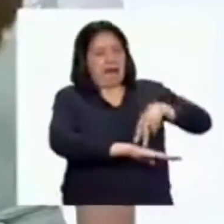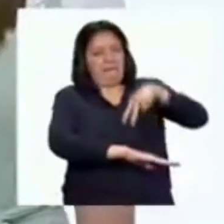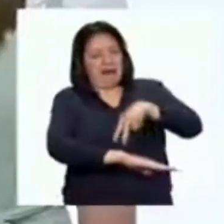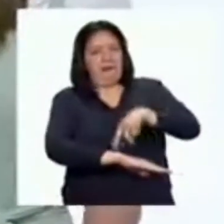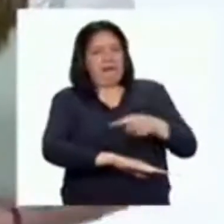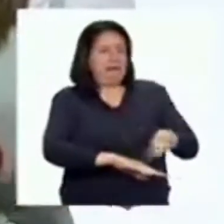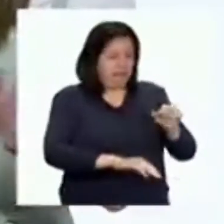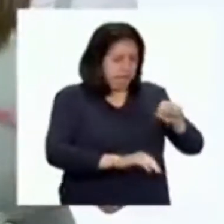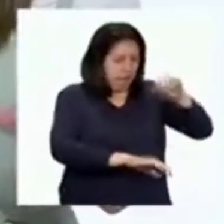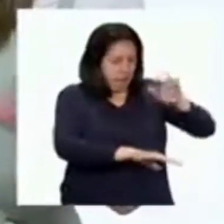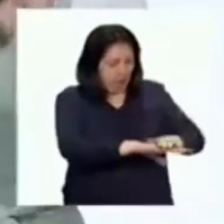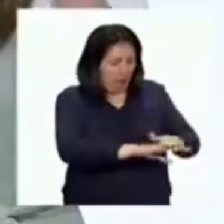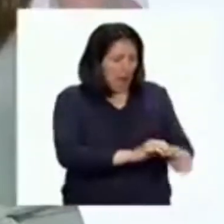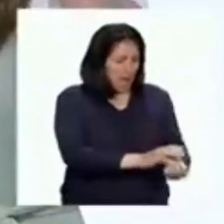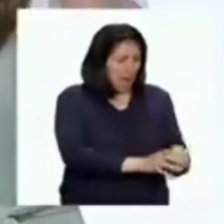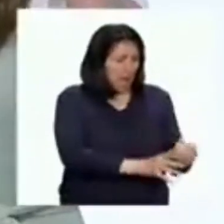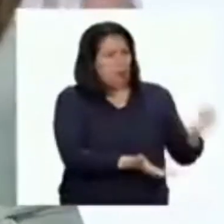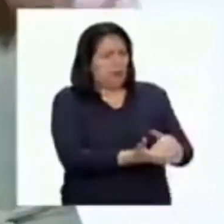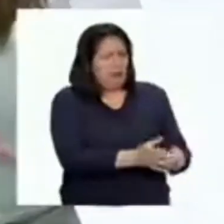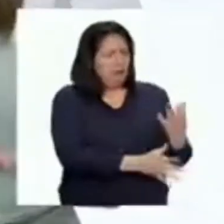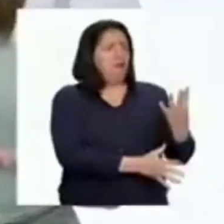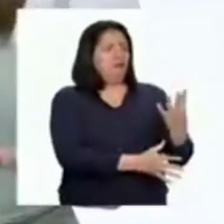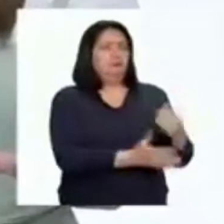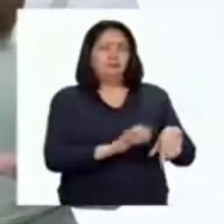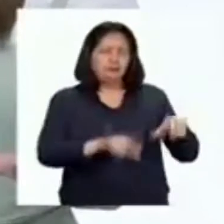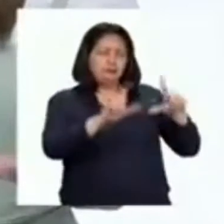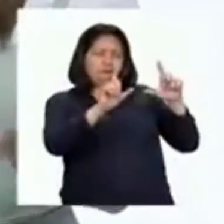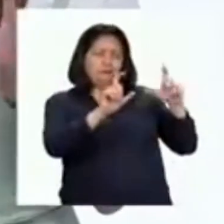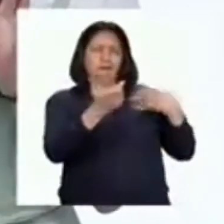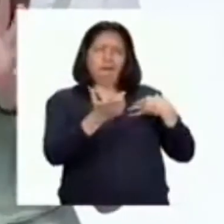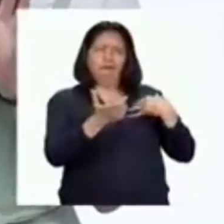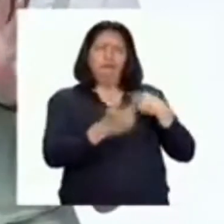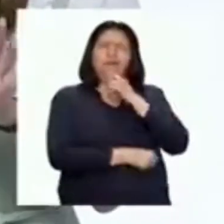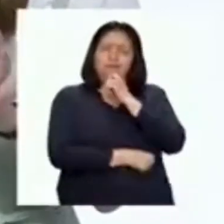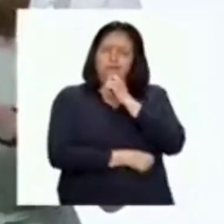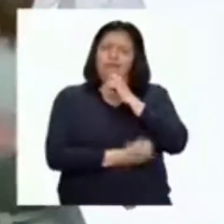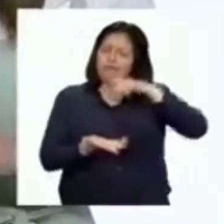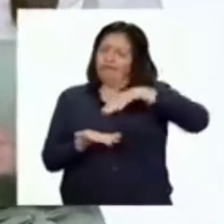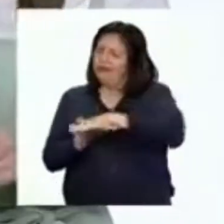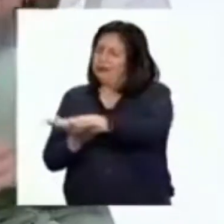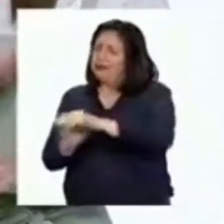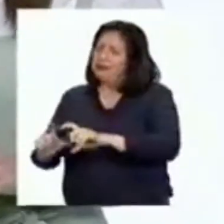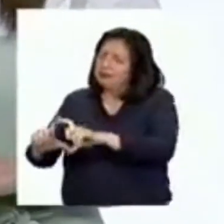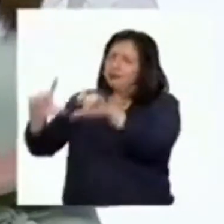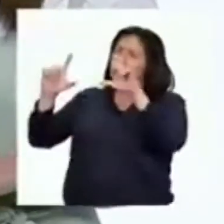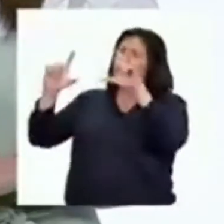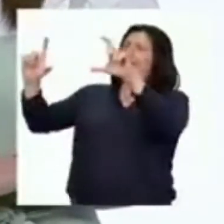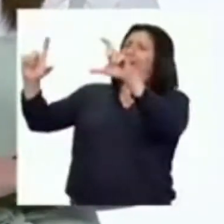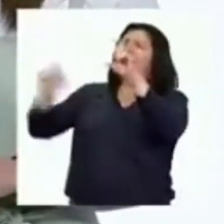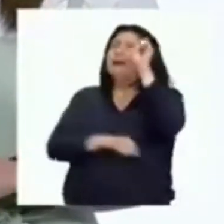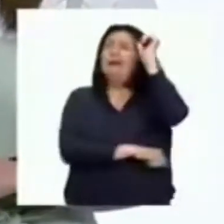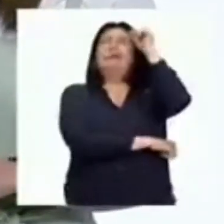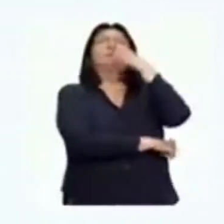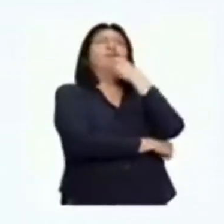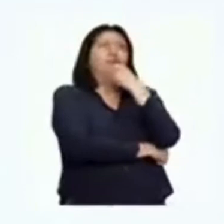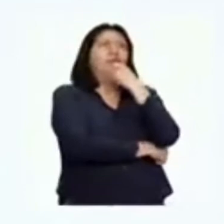vuelven a crecer. Después de tomarle la foto, quería imprimirla y enmarcarla para observarla siempre y recordar aquello que pensé